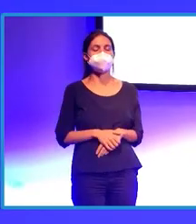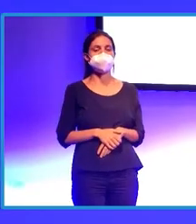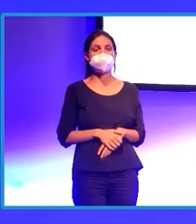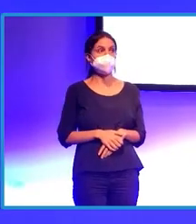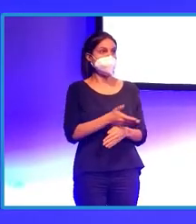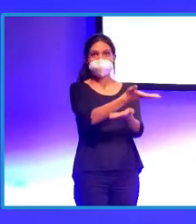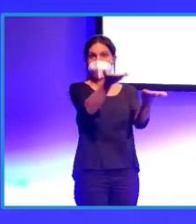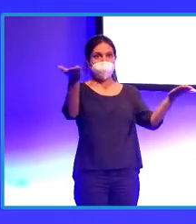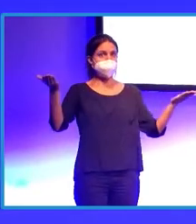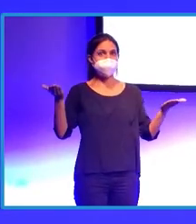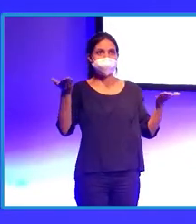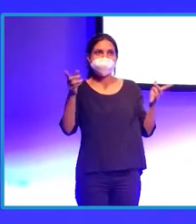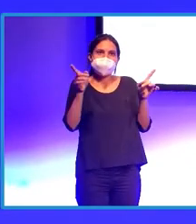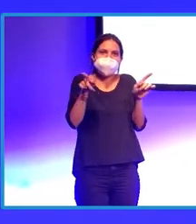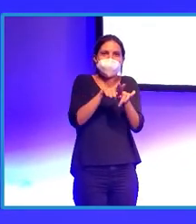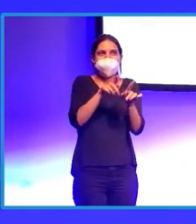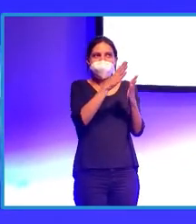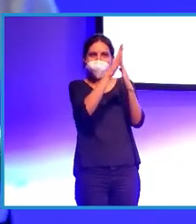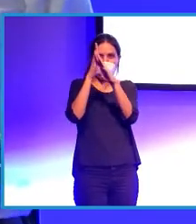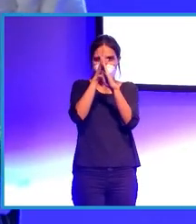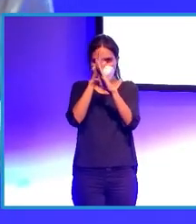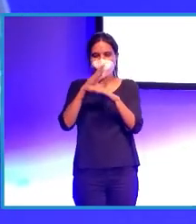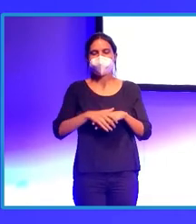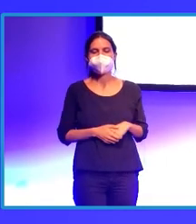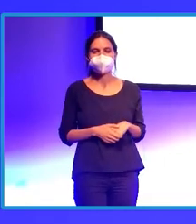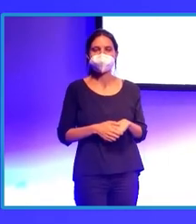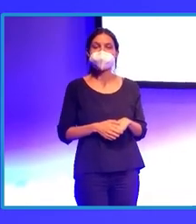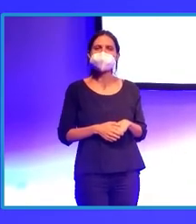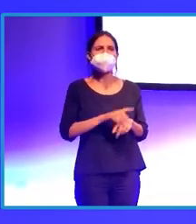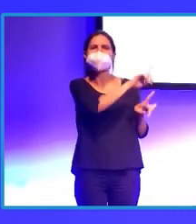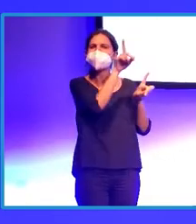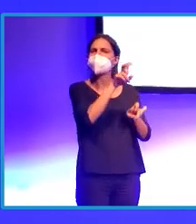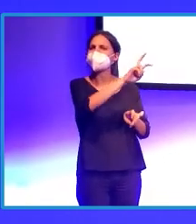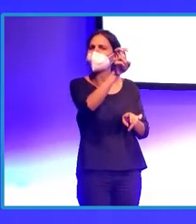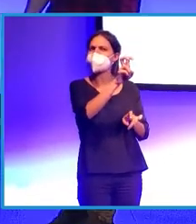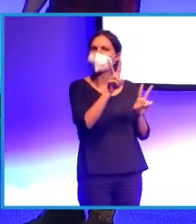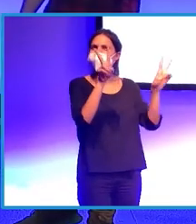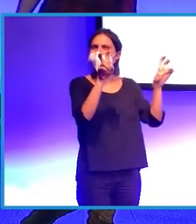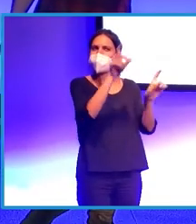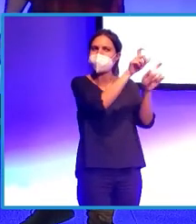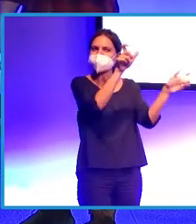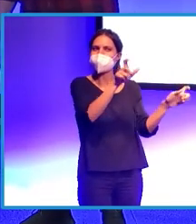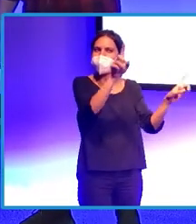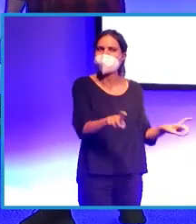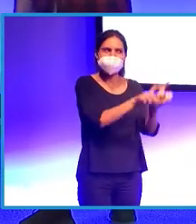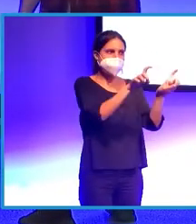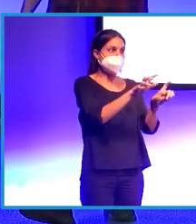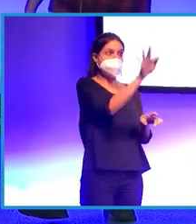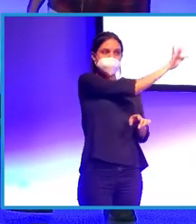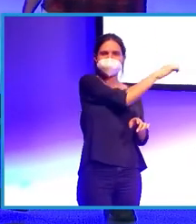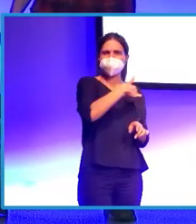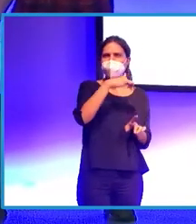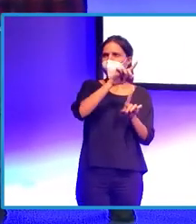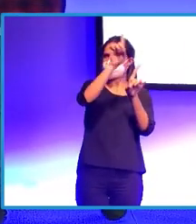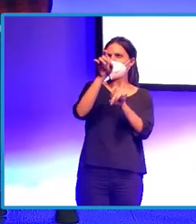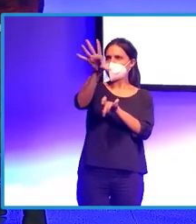y está escondido, digamos. Y a la otra pregunta de los informáticos. No tengo bien la primera pregunta, si me la puede... Que